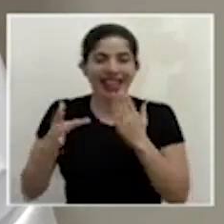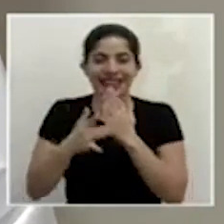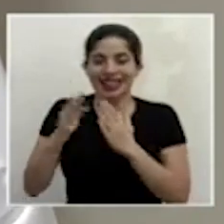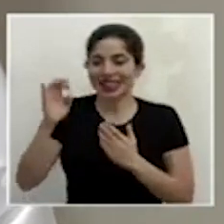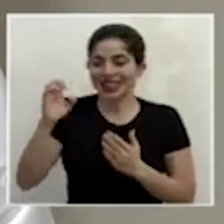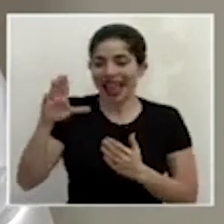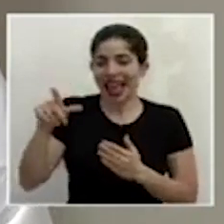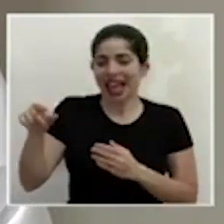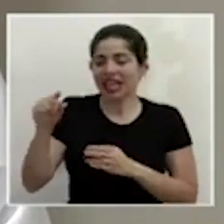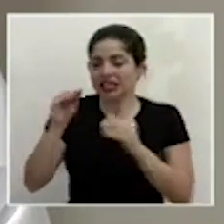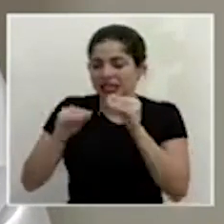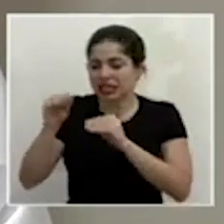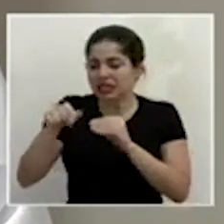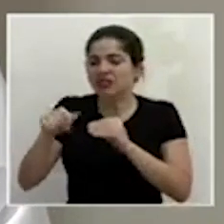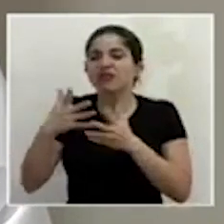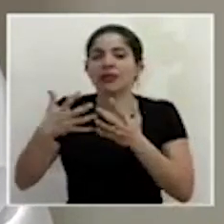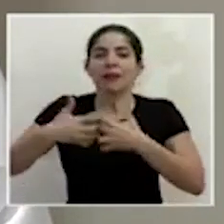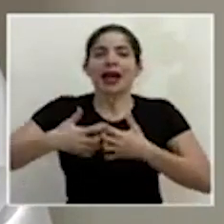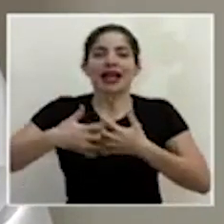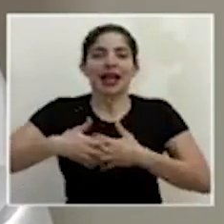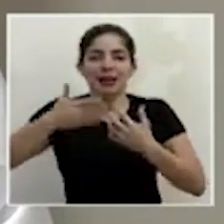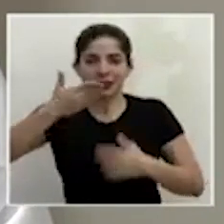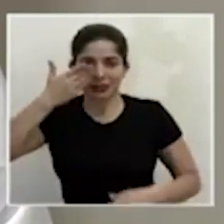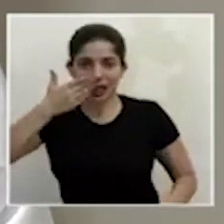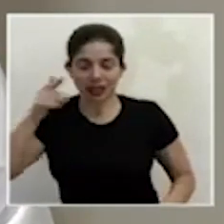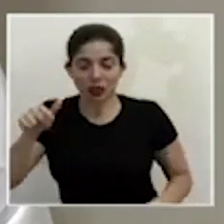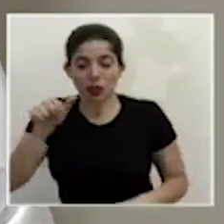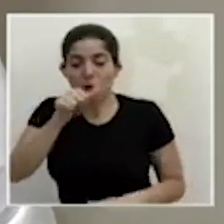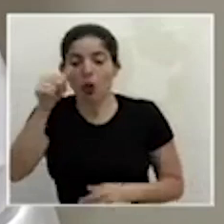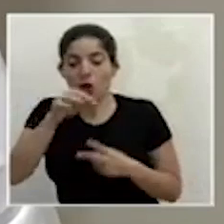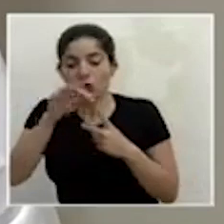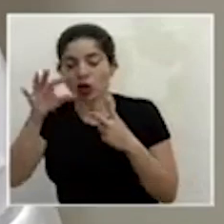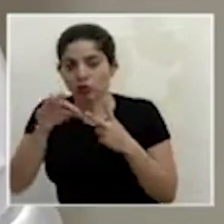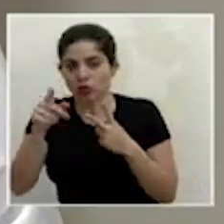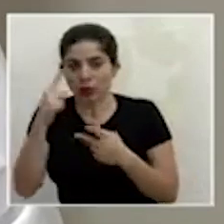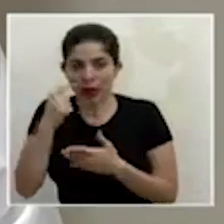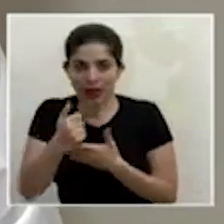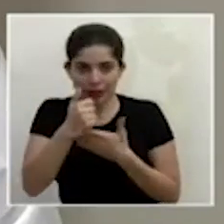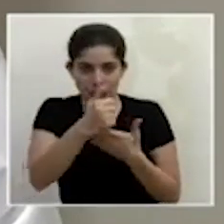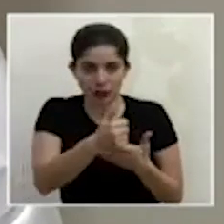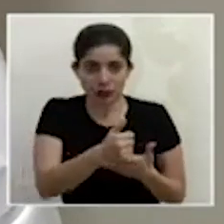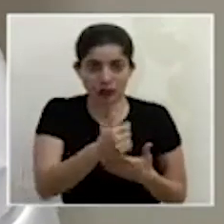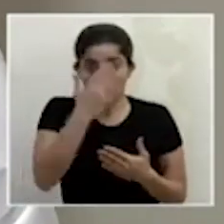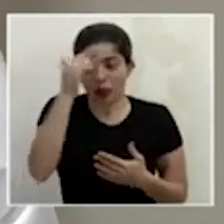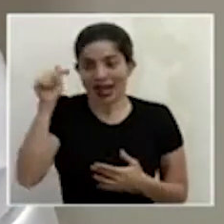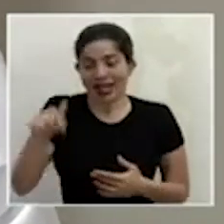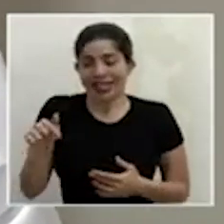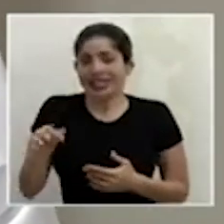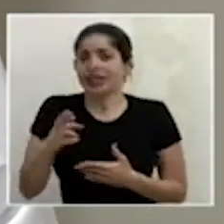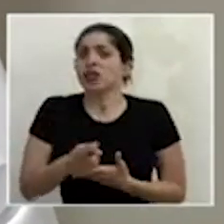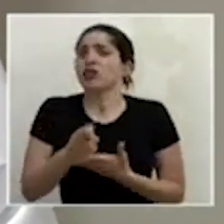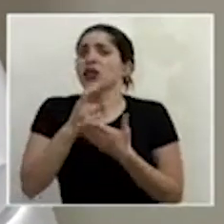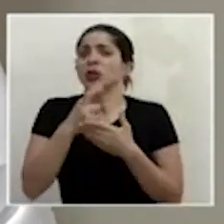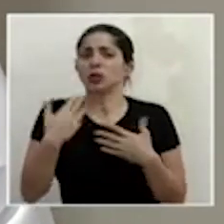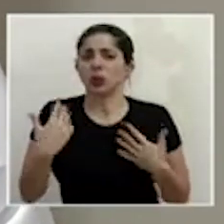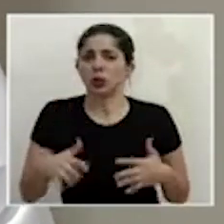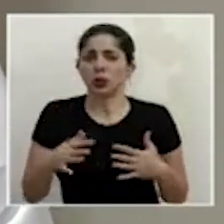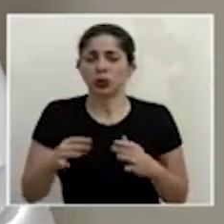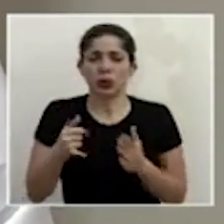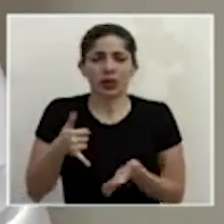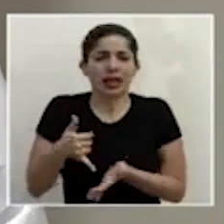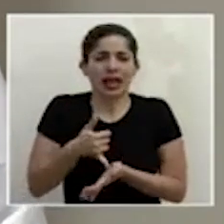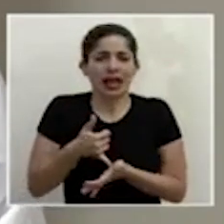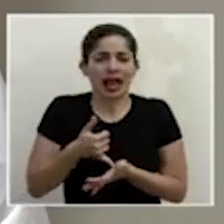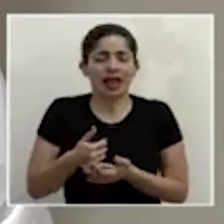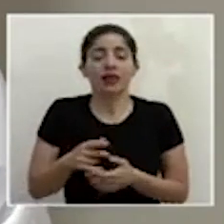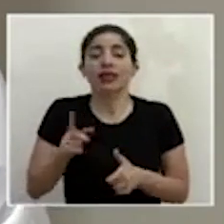en el tema de los respiradores como una opción alternativa siendo este un recurso indudablemente crítico